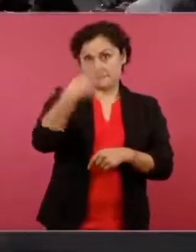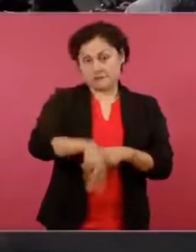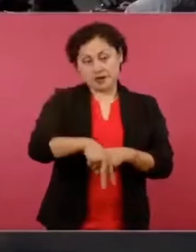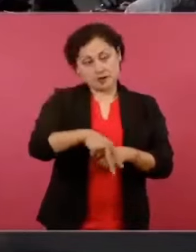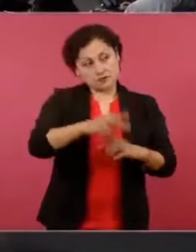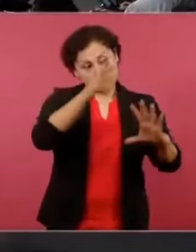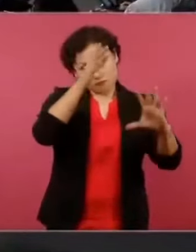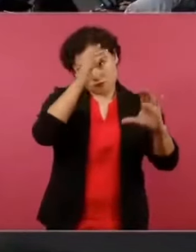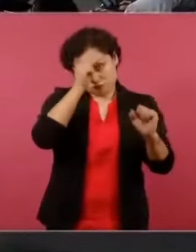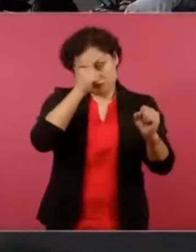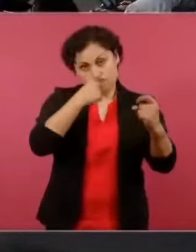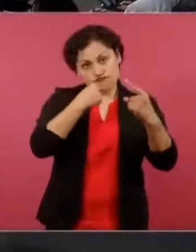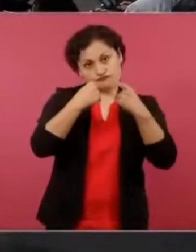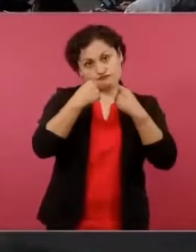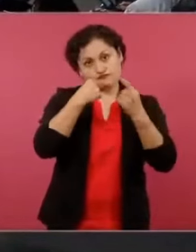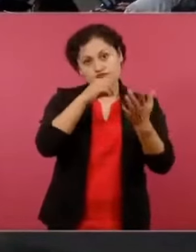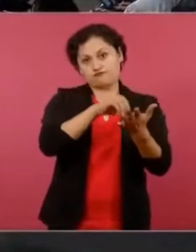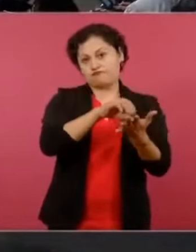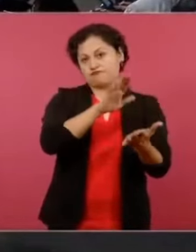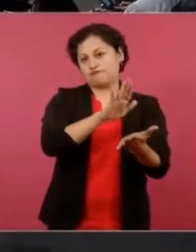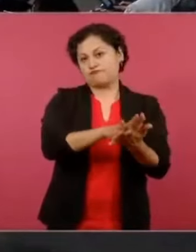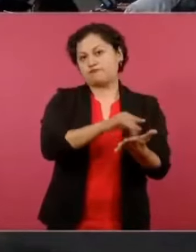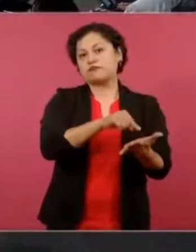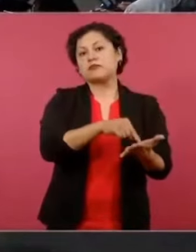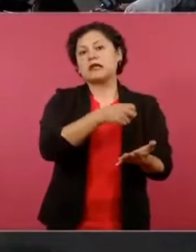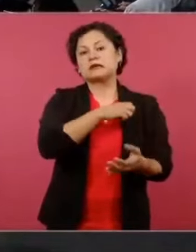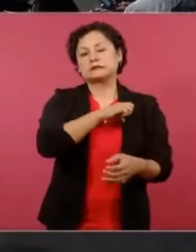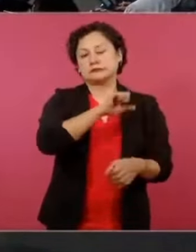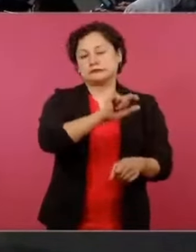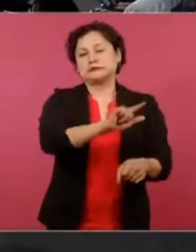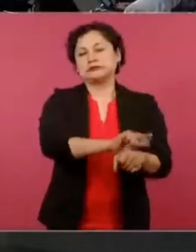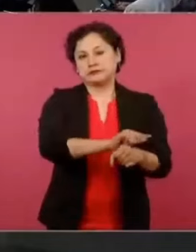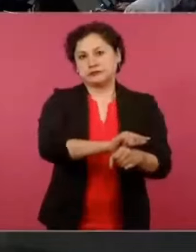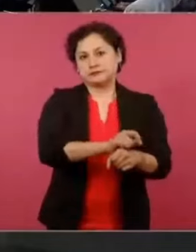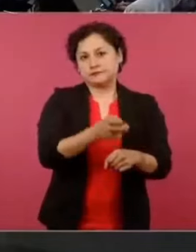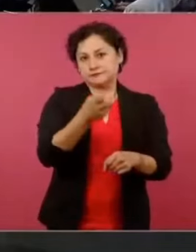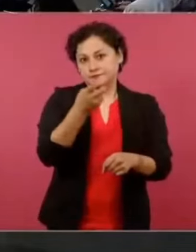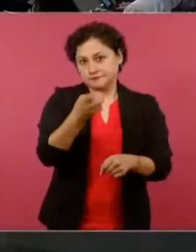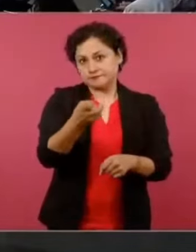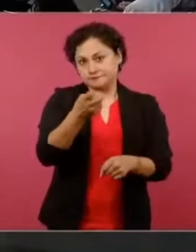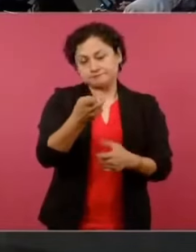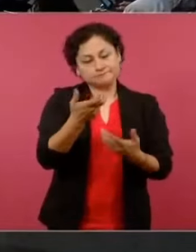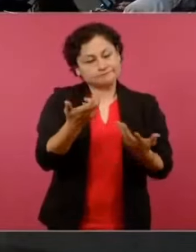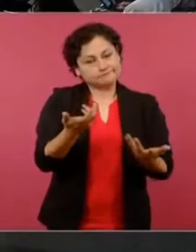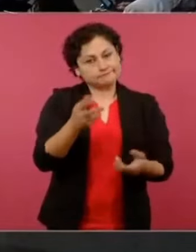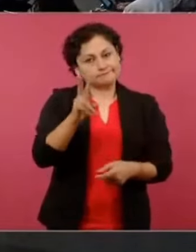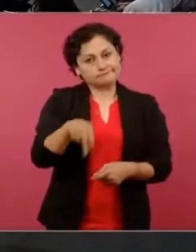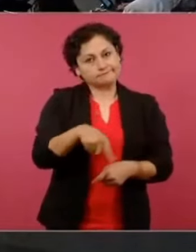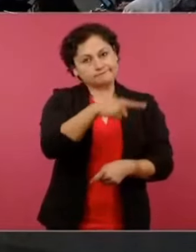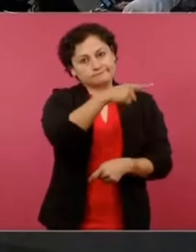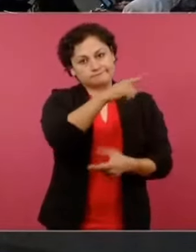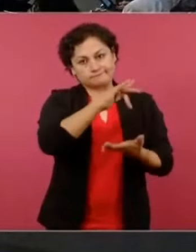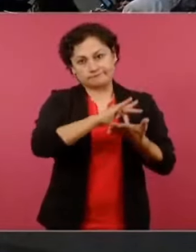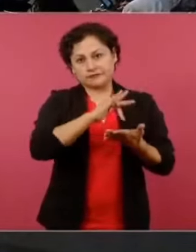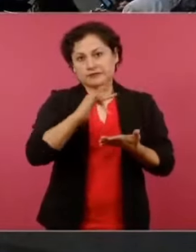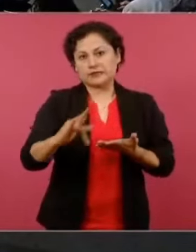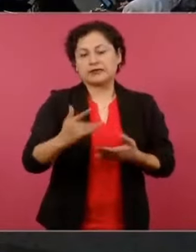especial, son de las cosas que le agradecemos mucho al presidente Biden,